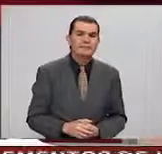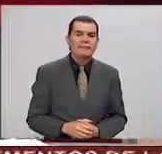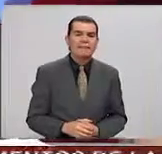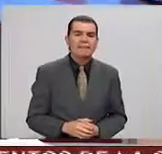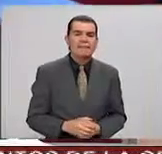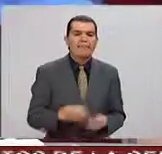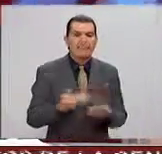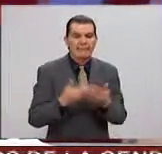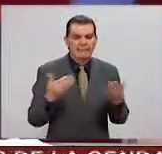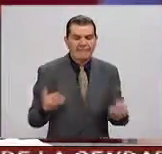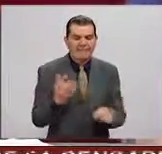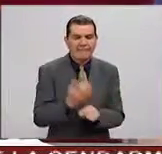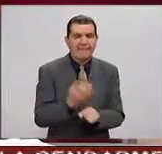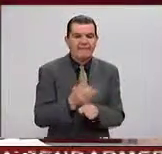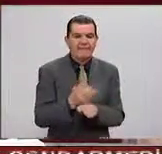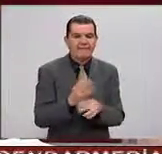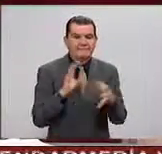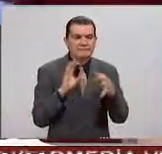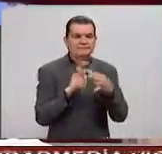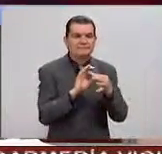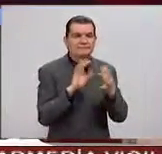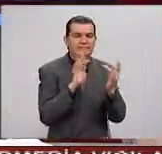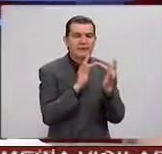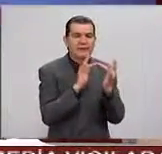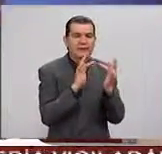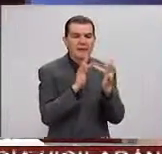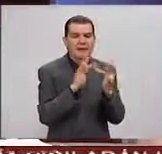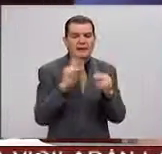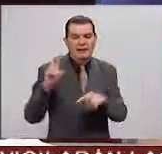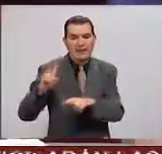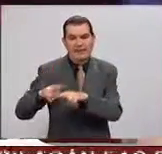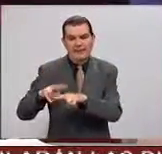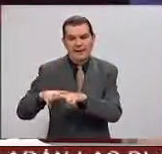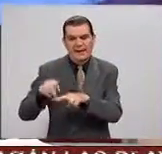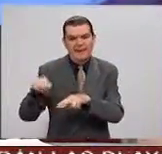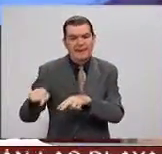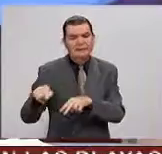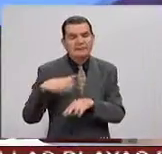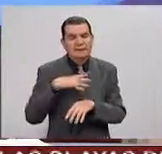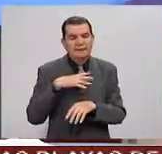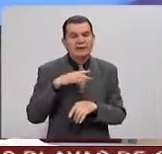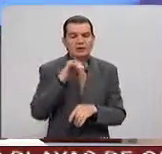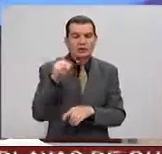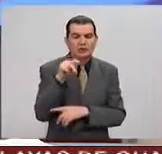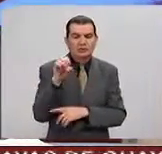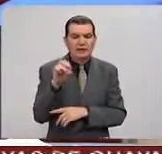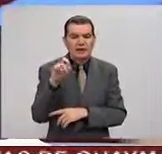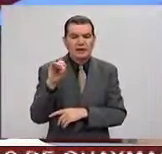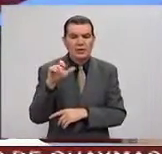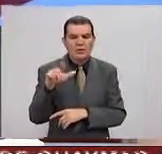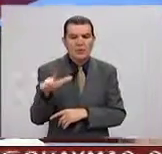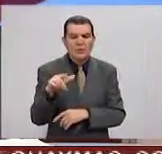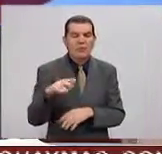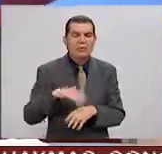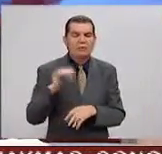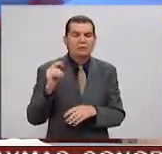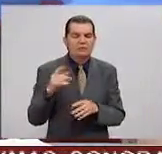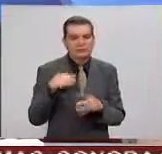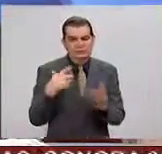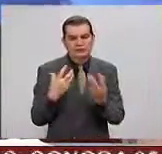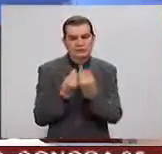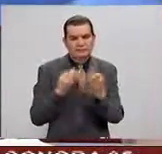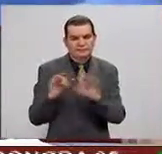Vamos en este momento a enlazarnos hasta La Habana, allá está nuestro compañero José Raúl Concepción Llanes,